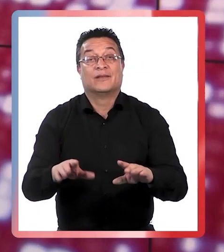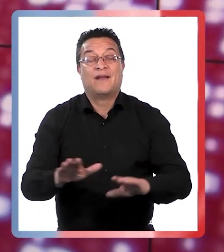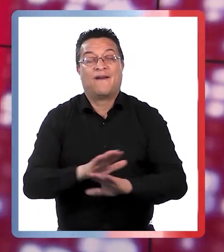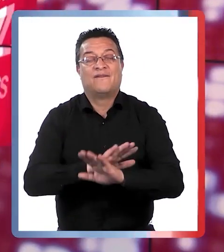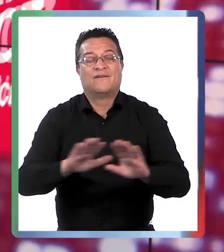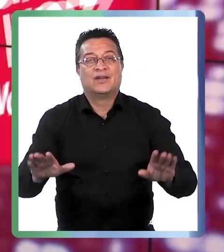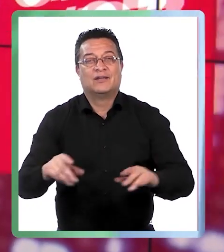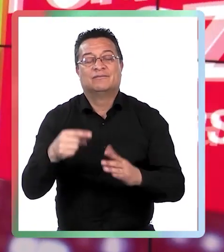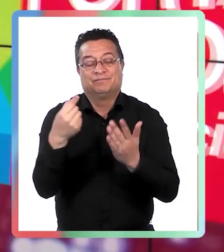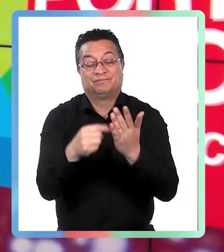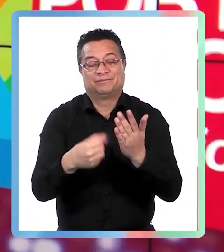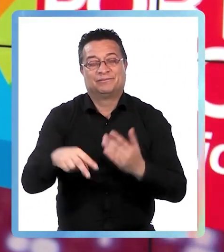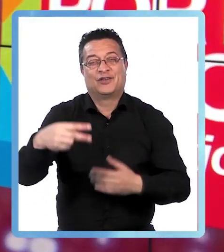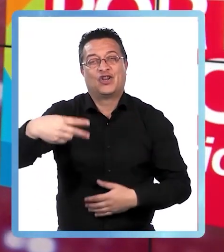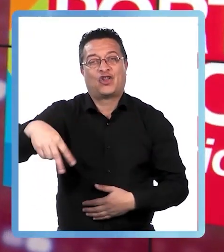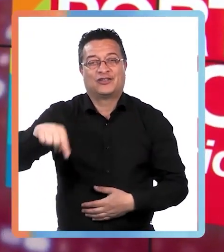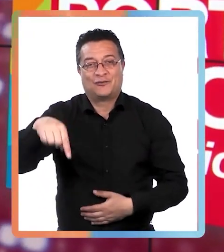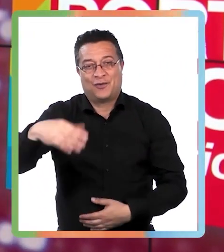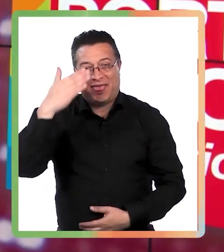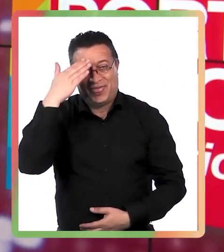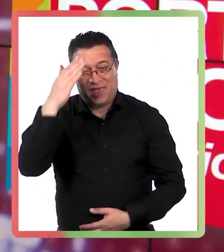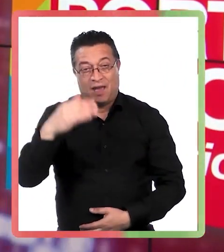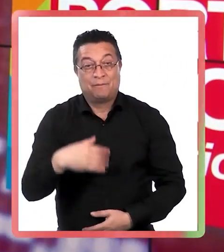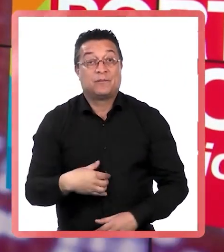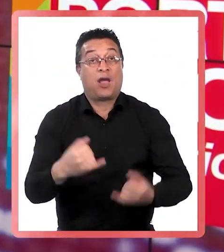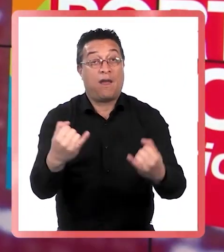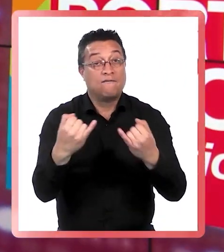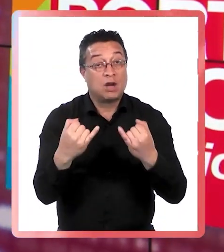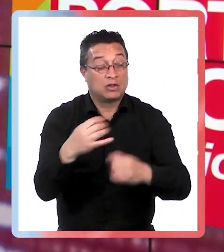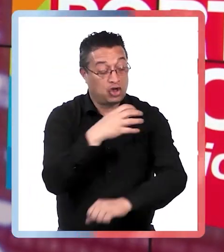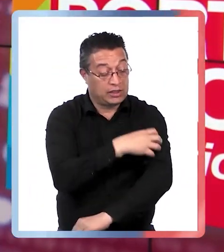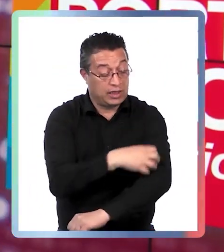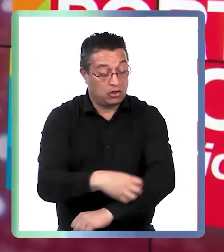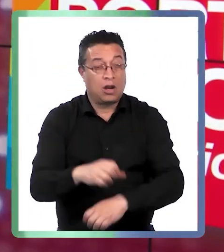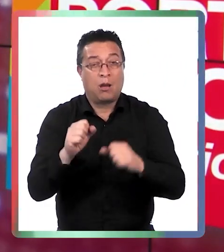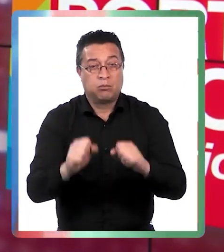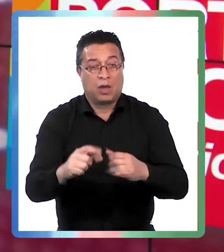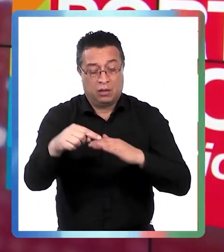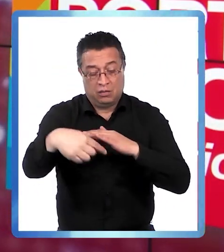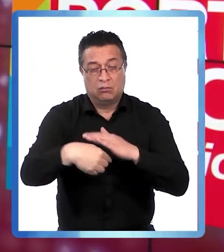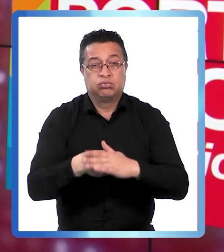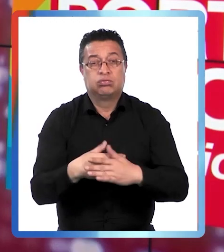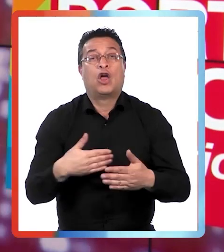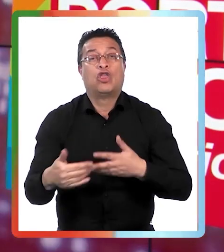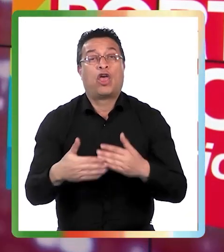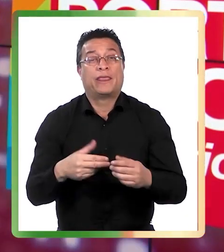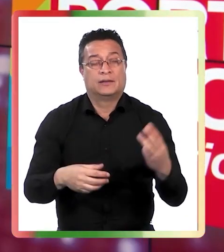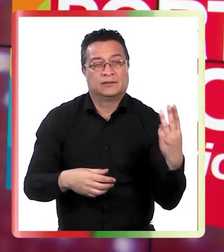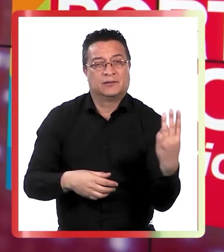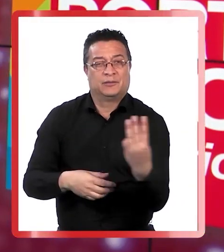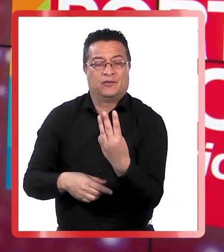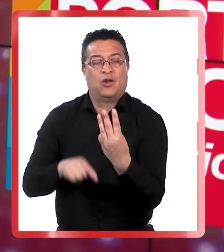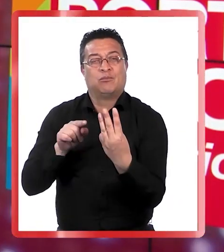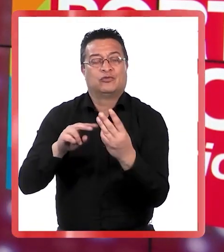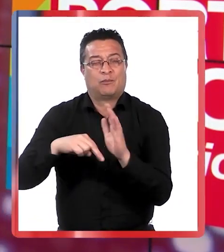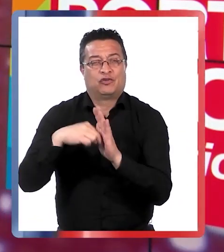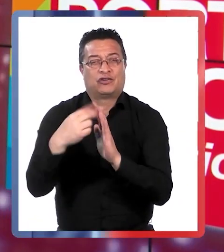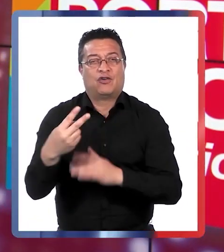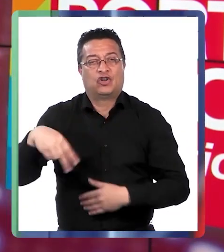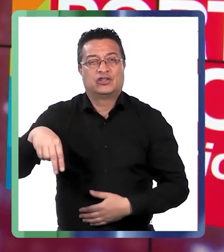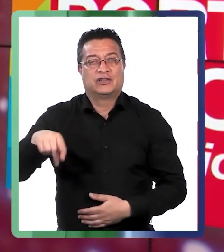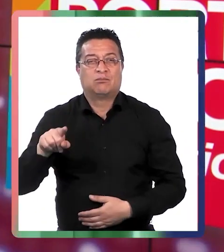Y con esto damos por finalizada la revisión de las noticias de esta jornada La información de las regiones la pueden encontrar en nuestra página web www